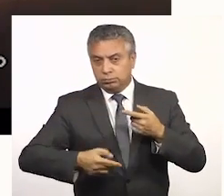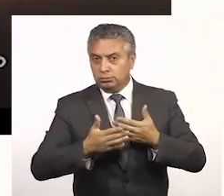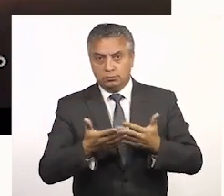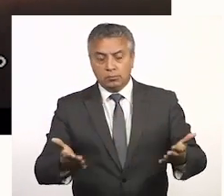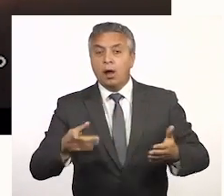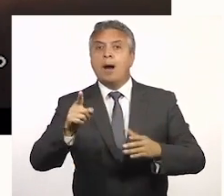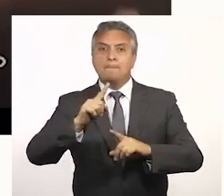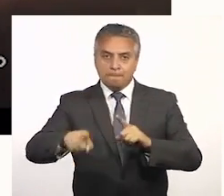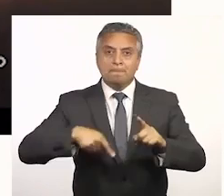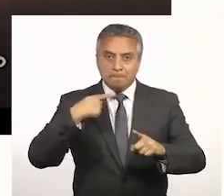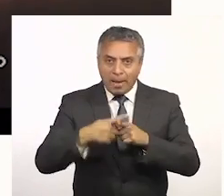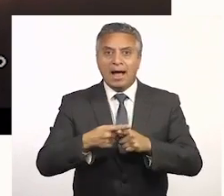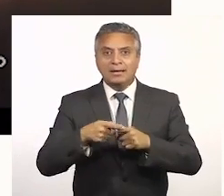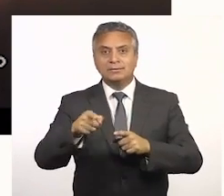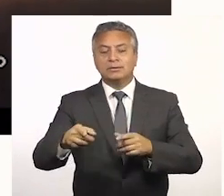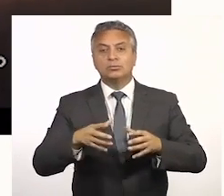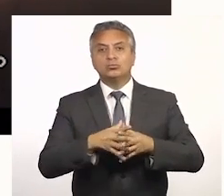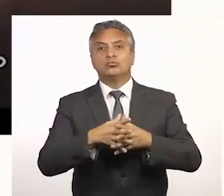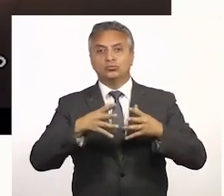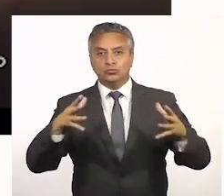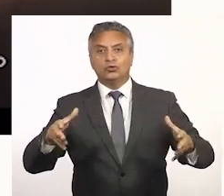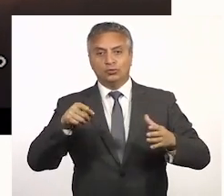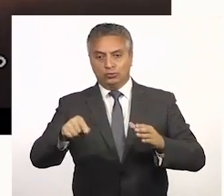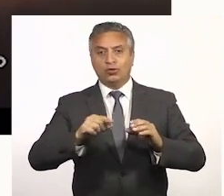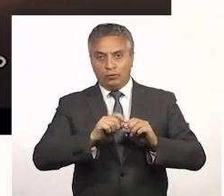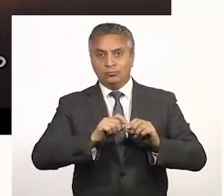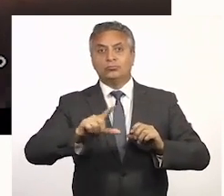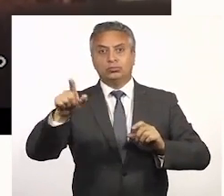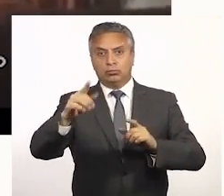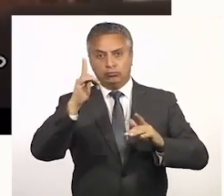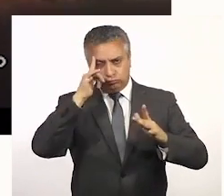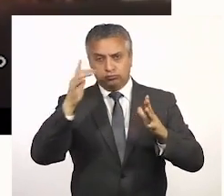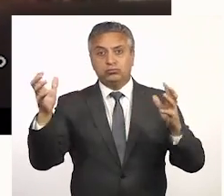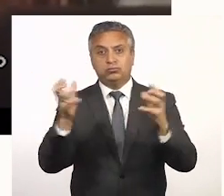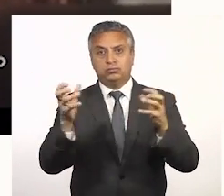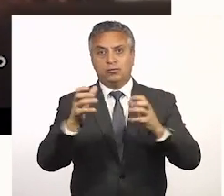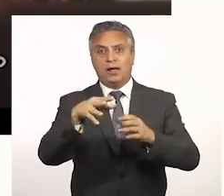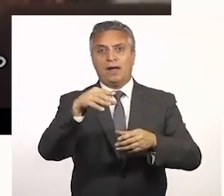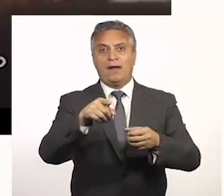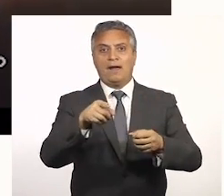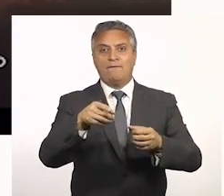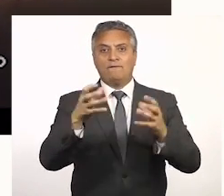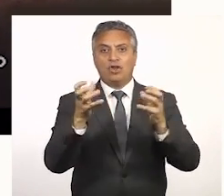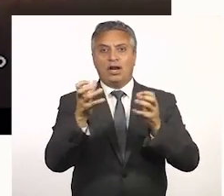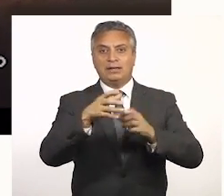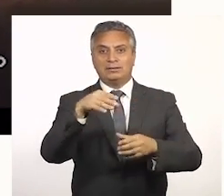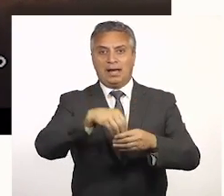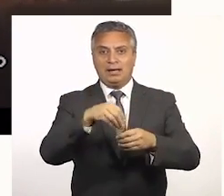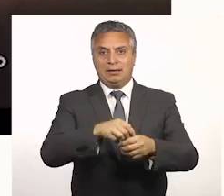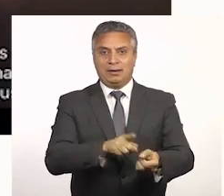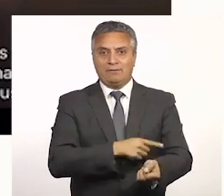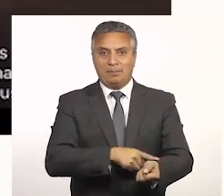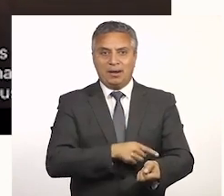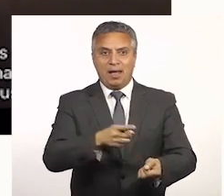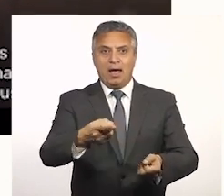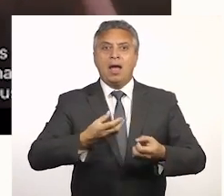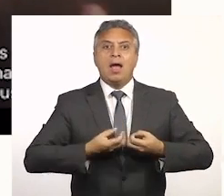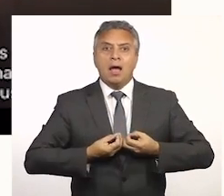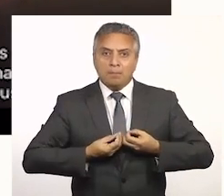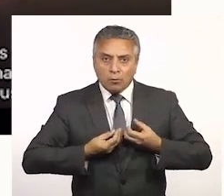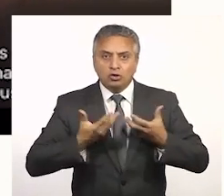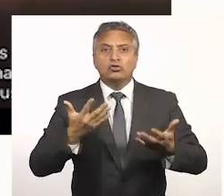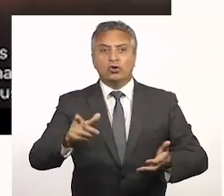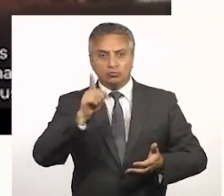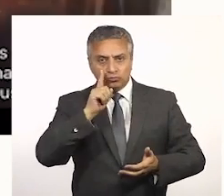perturbado, y les sumamos un alza exponencial de la violencia intrafamiliar. Diría,